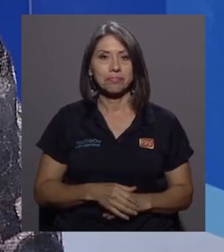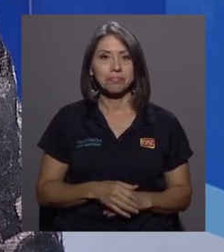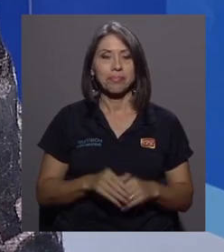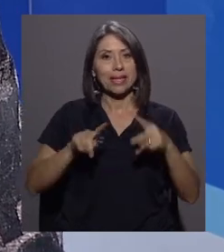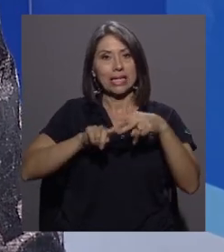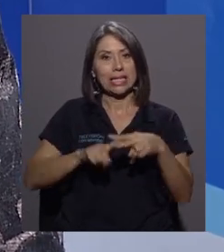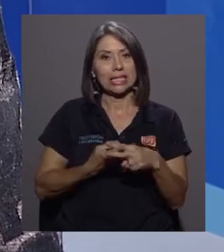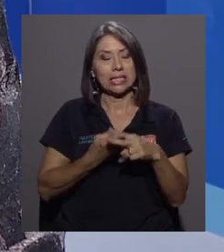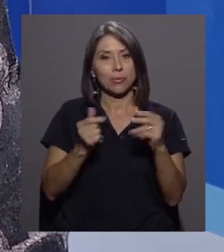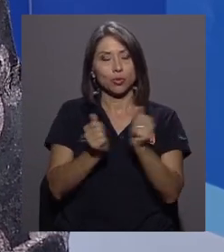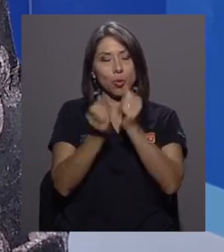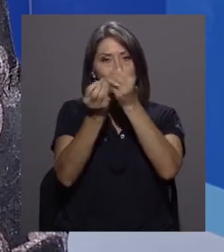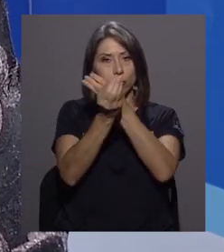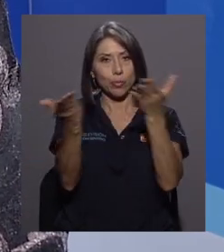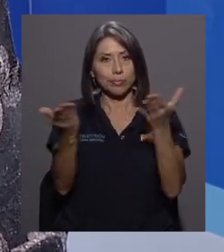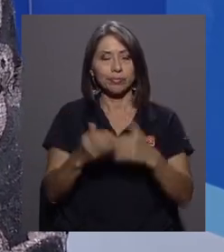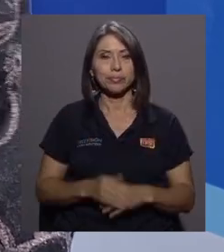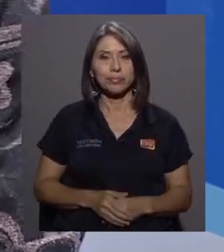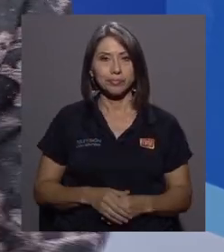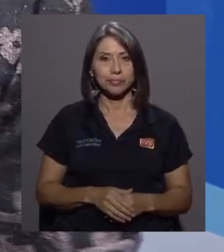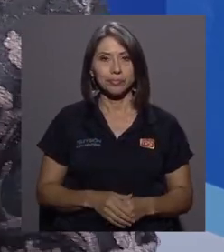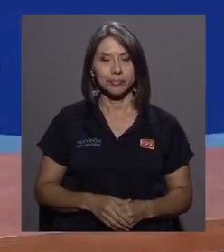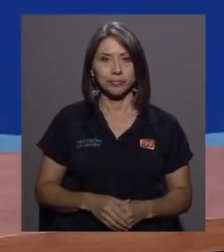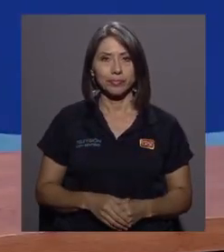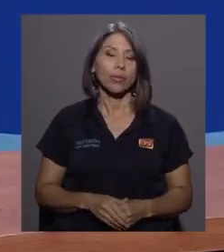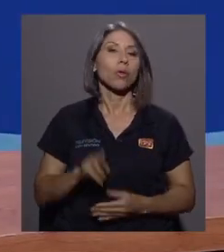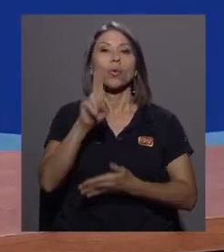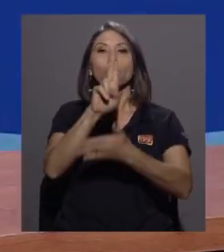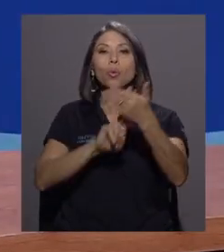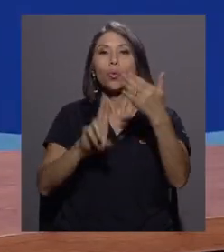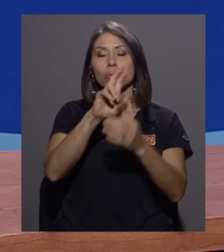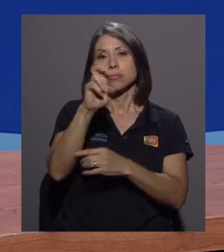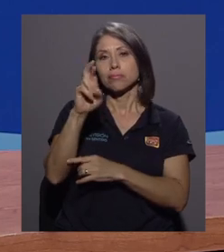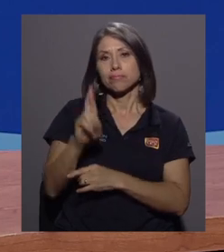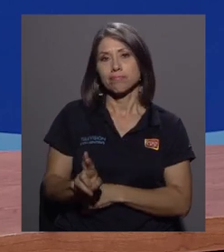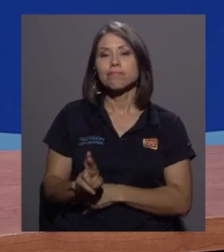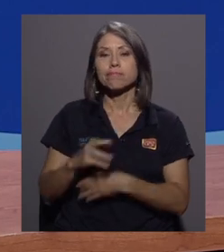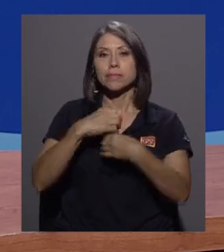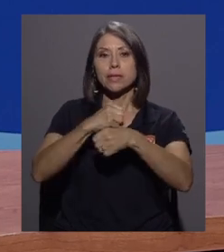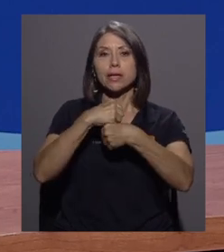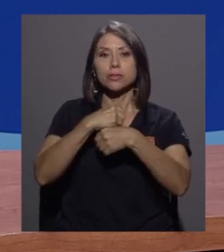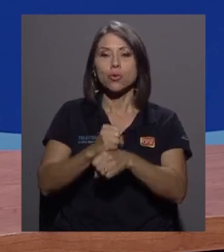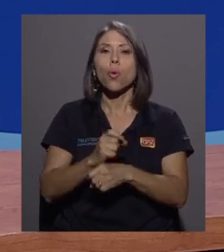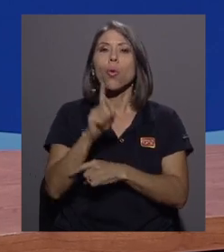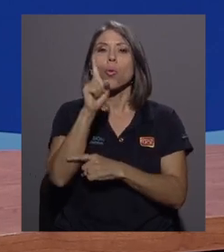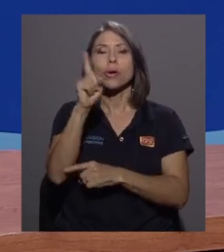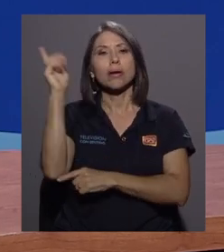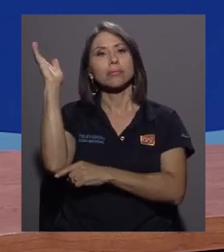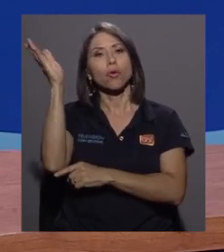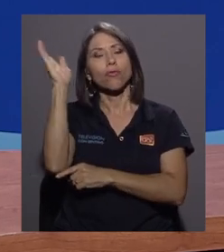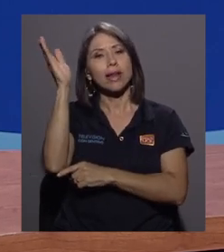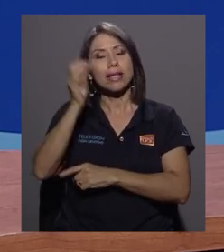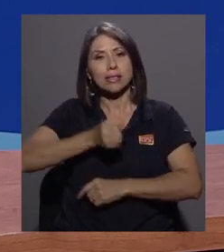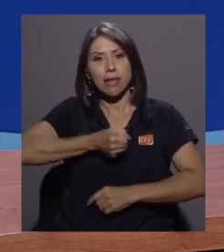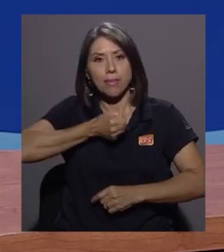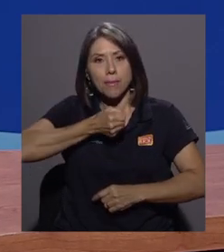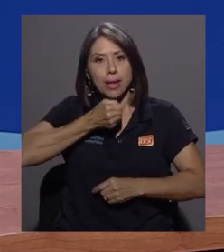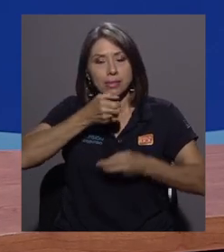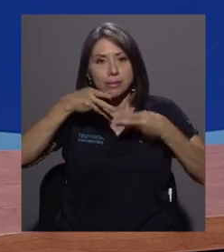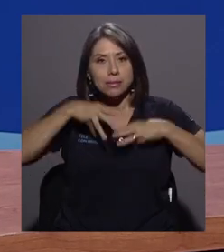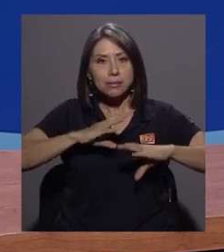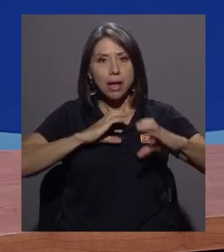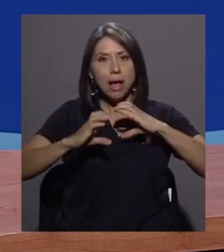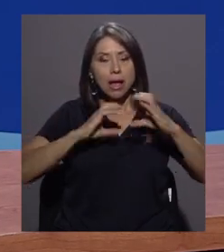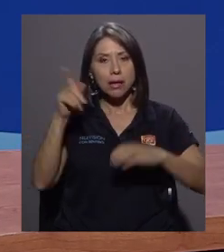Iniciamos de inmediato con las informaciones. La Universidad de Costa Rica realizó una conferencia de prensa en la sede de